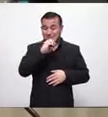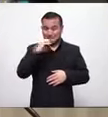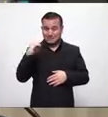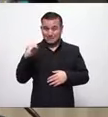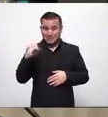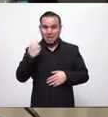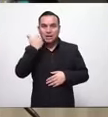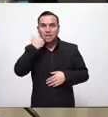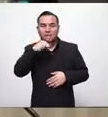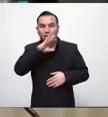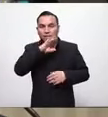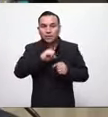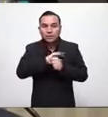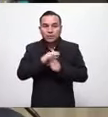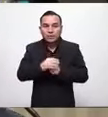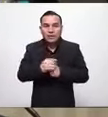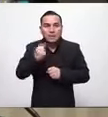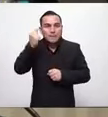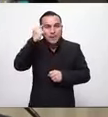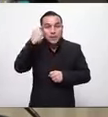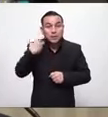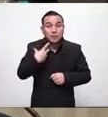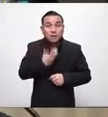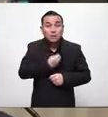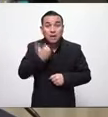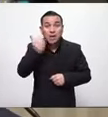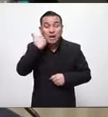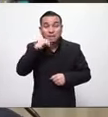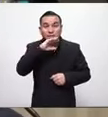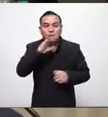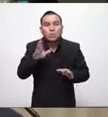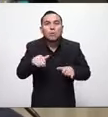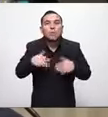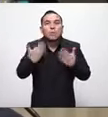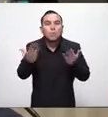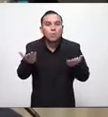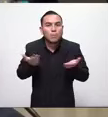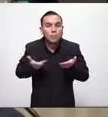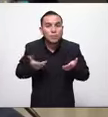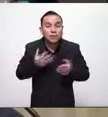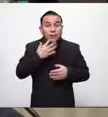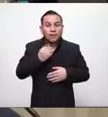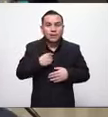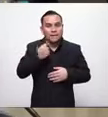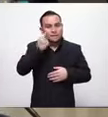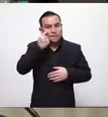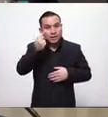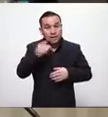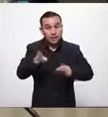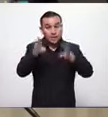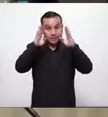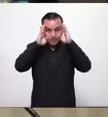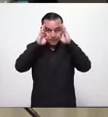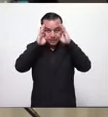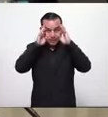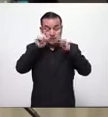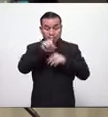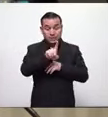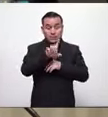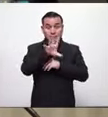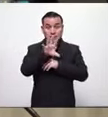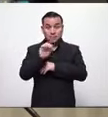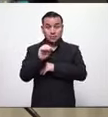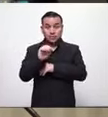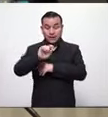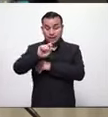Se imaginan ustedes que nosotros tuviéramos cincuenta mil contagiados. Y ojo, que de esos ciento cincuenta